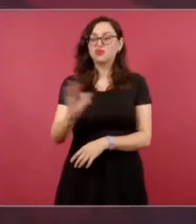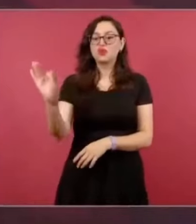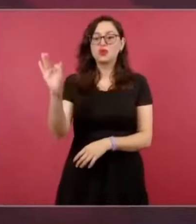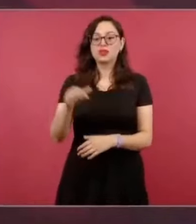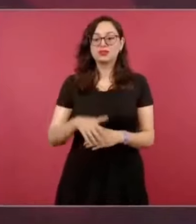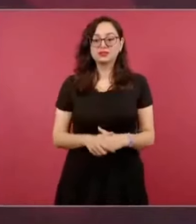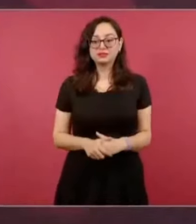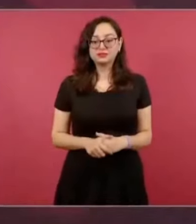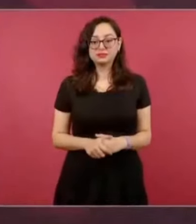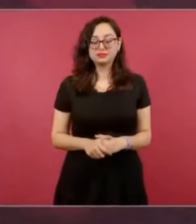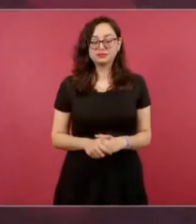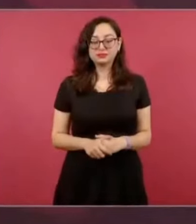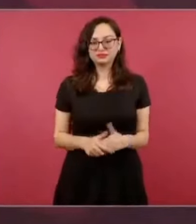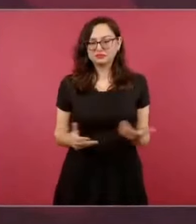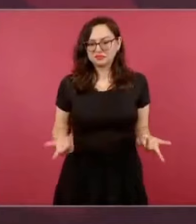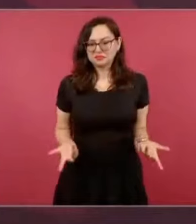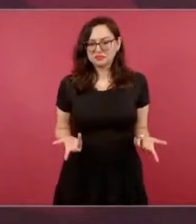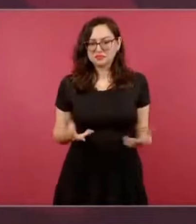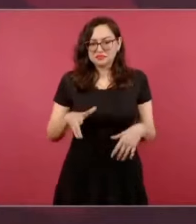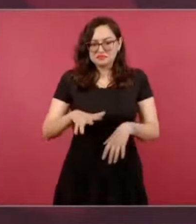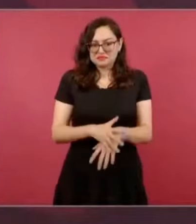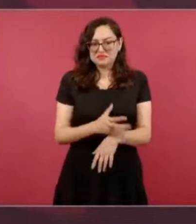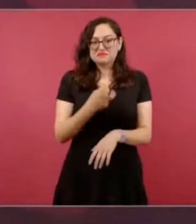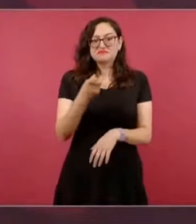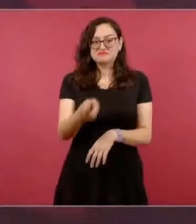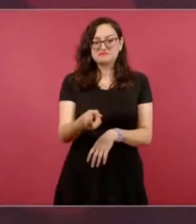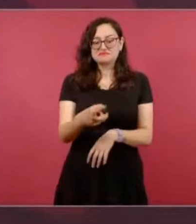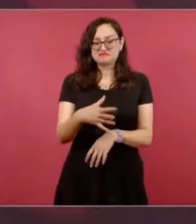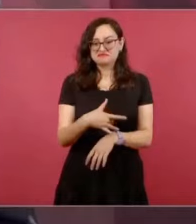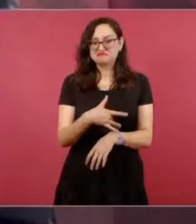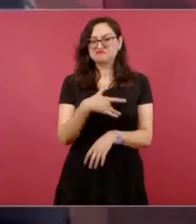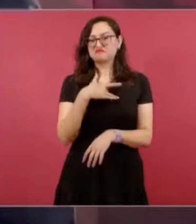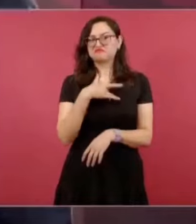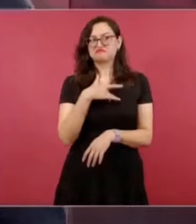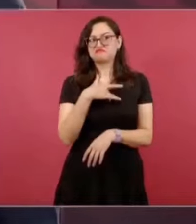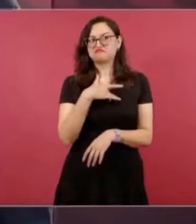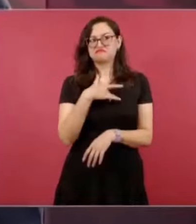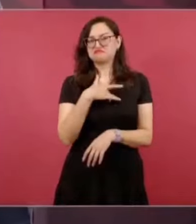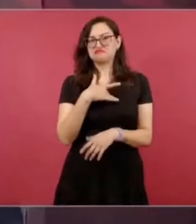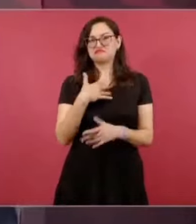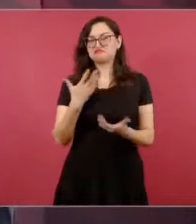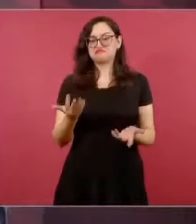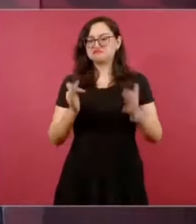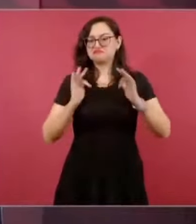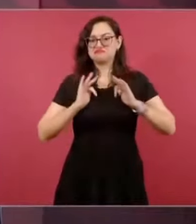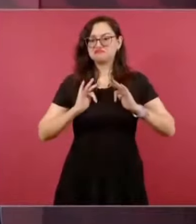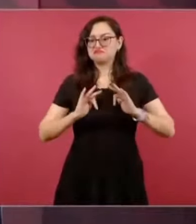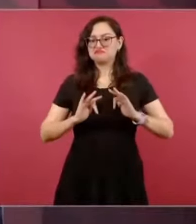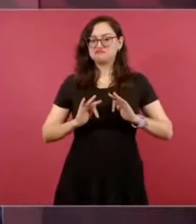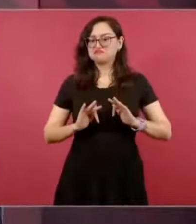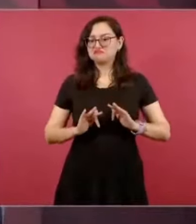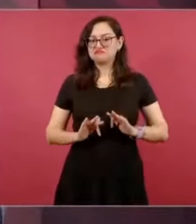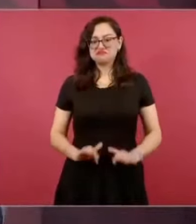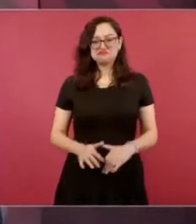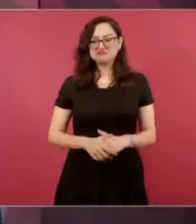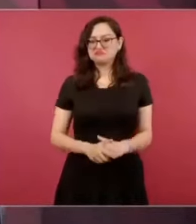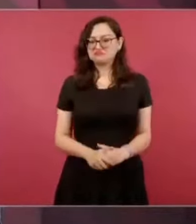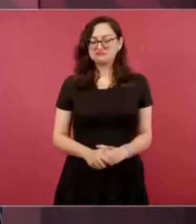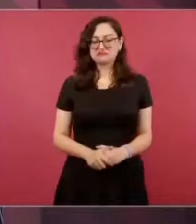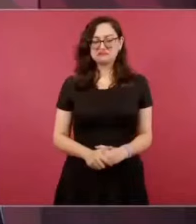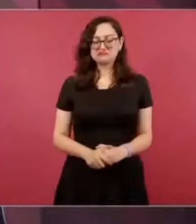Entonces, por eso estamos seguros de que